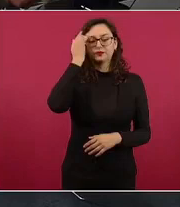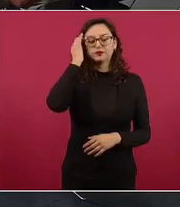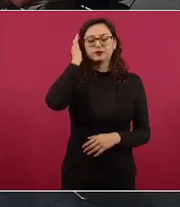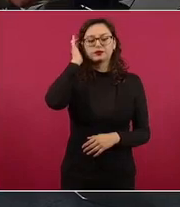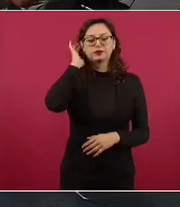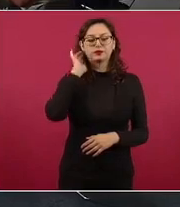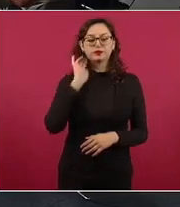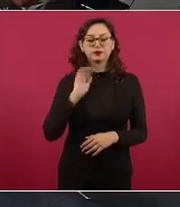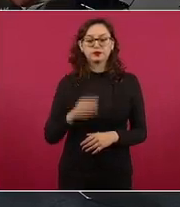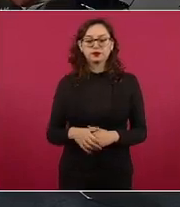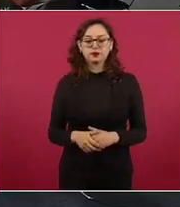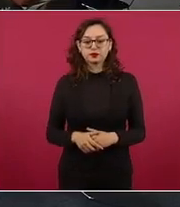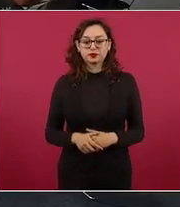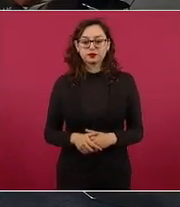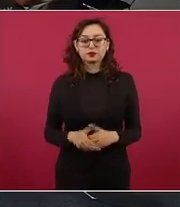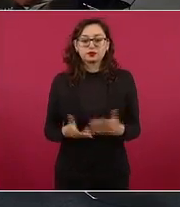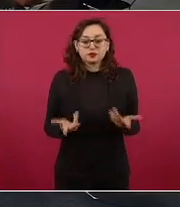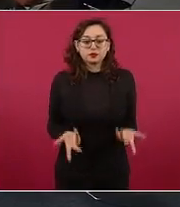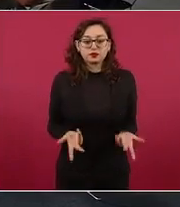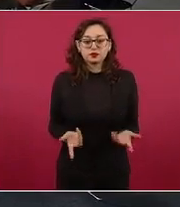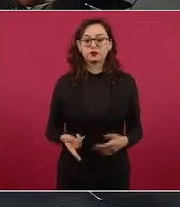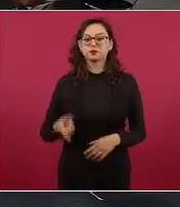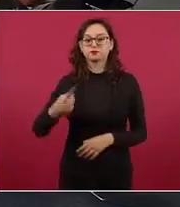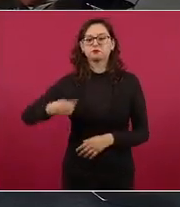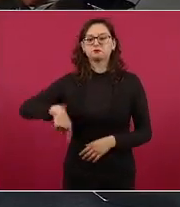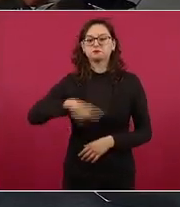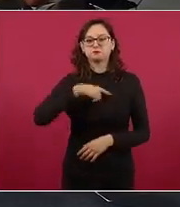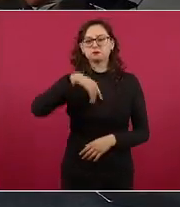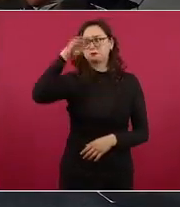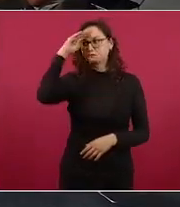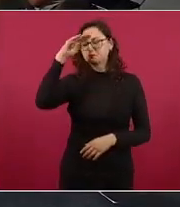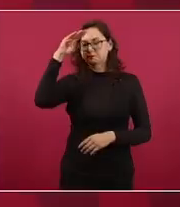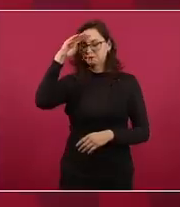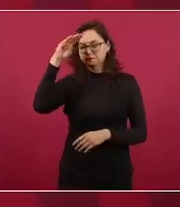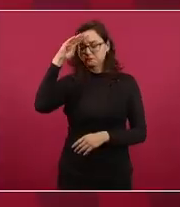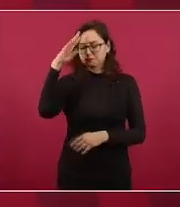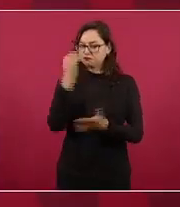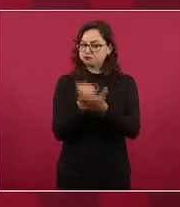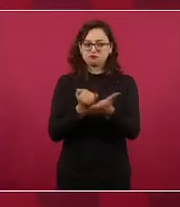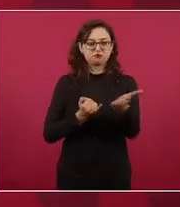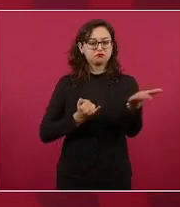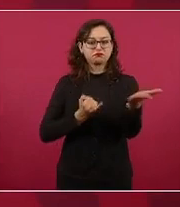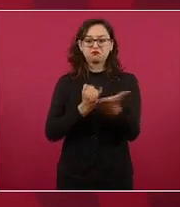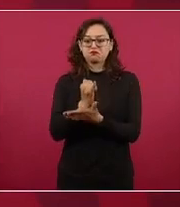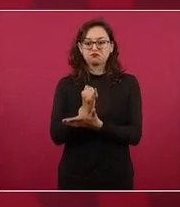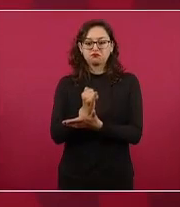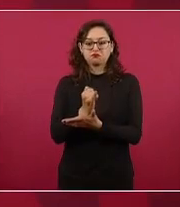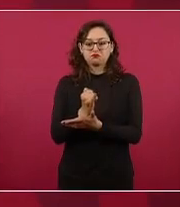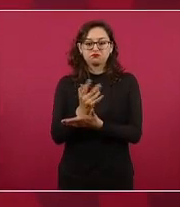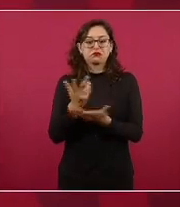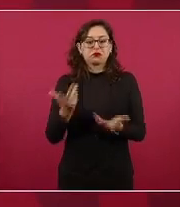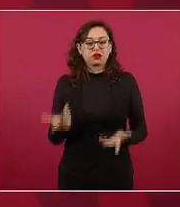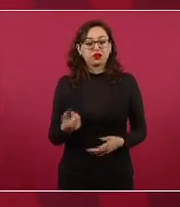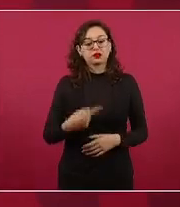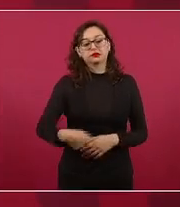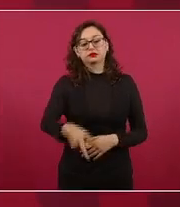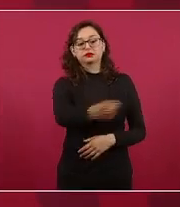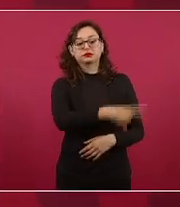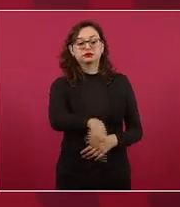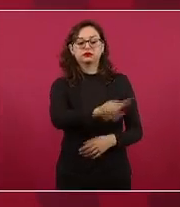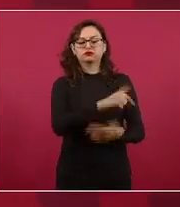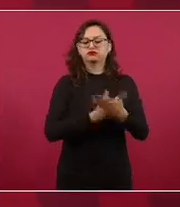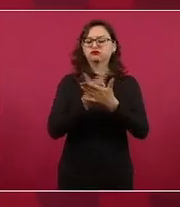nosotros tomamos una decisión que tuvo que ver con no hacerles caso a los que